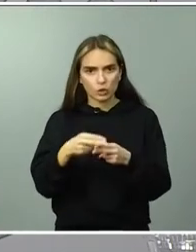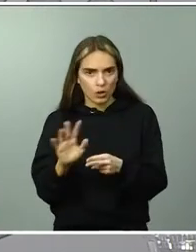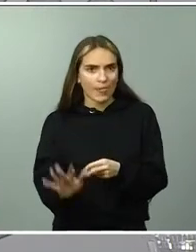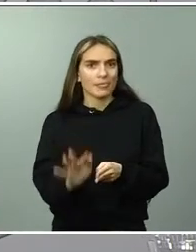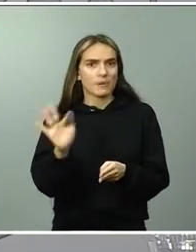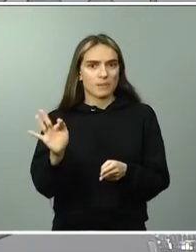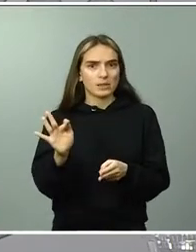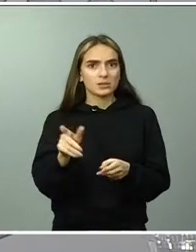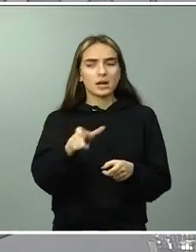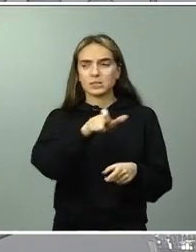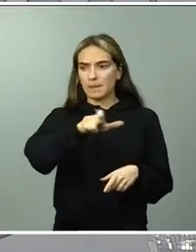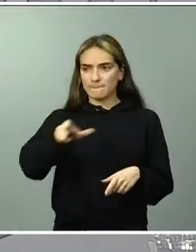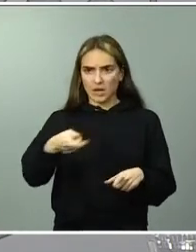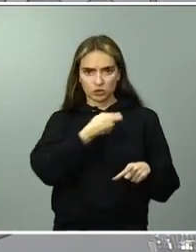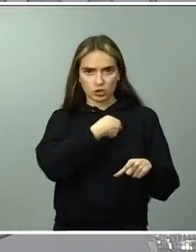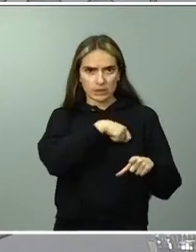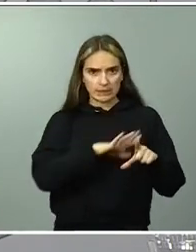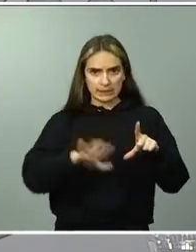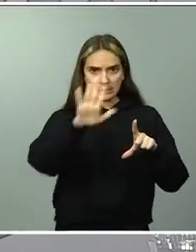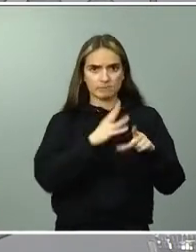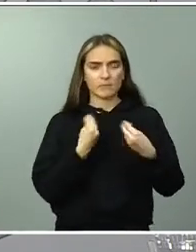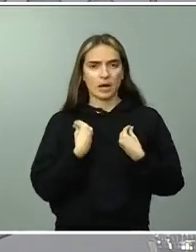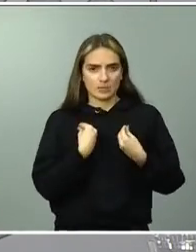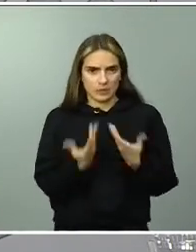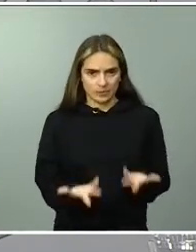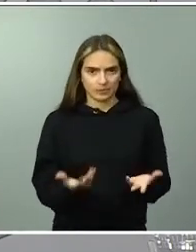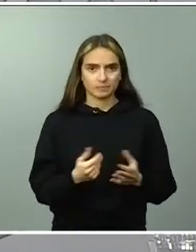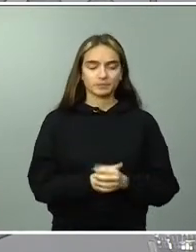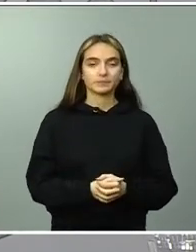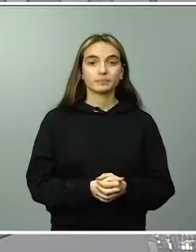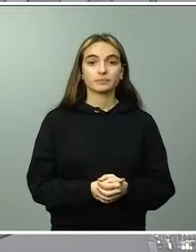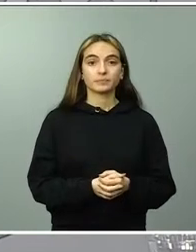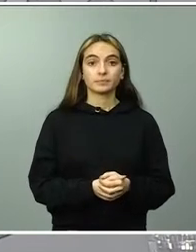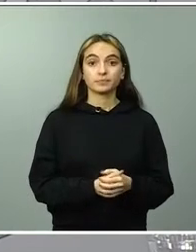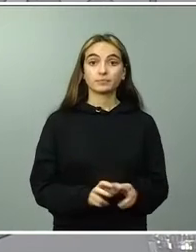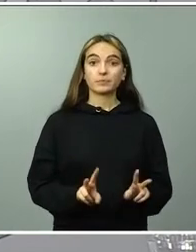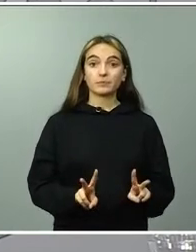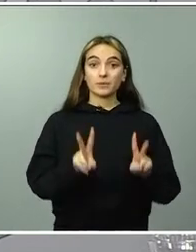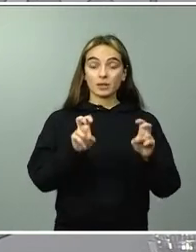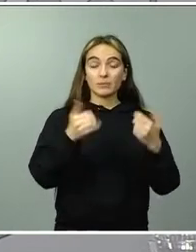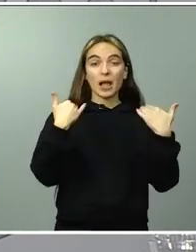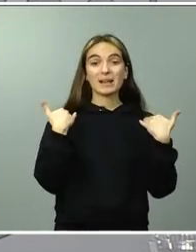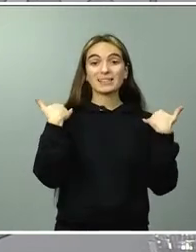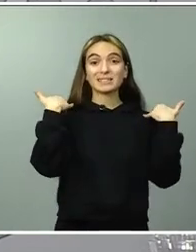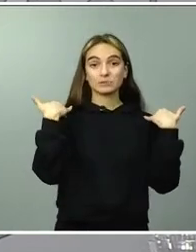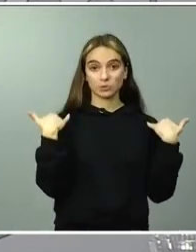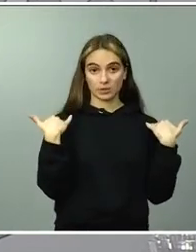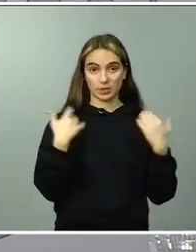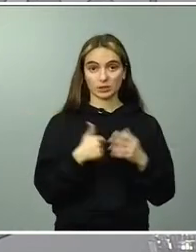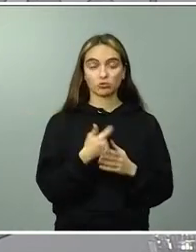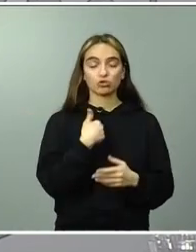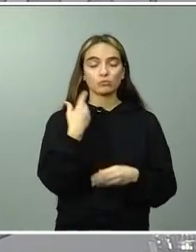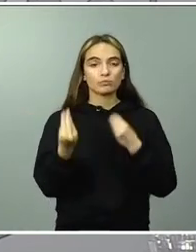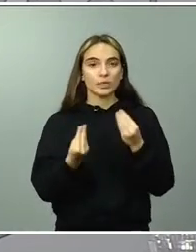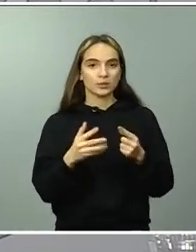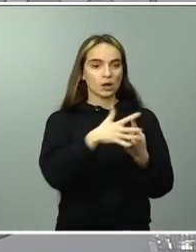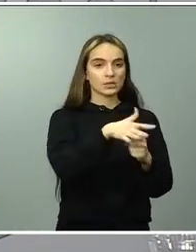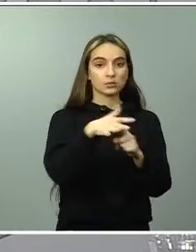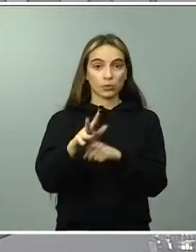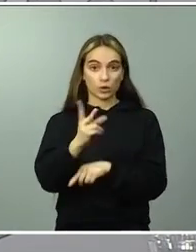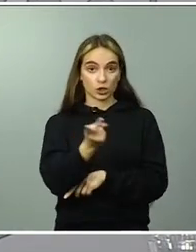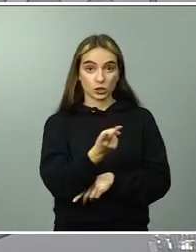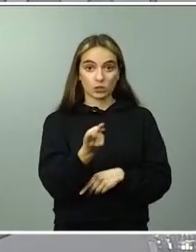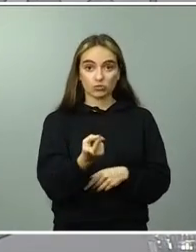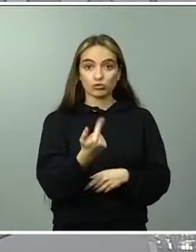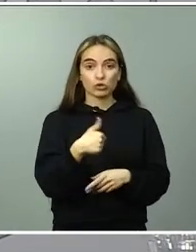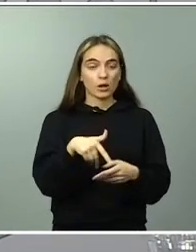las españolas y en relación a las responsabilidades creo que en ambos casos se asumen responsabilidades cuando se proponen soluciones